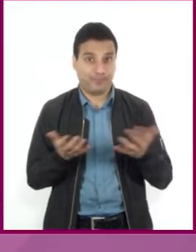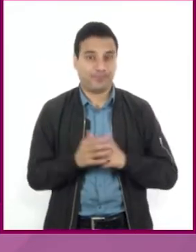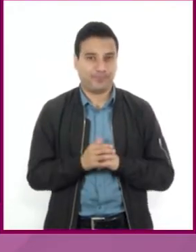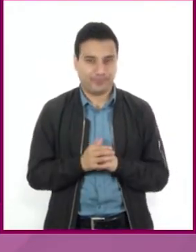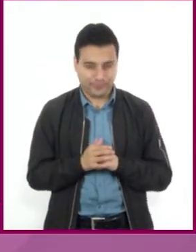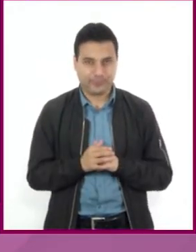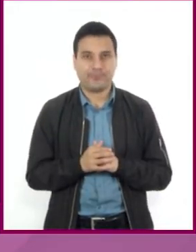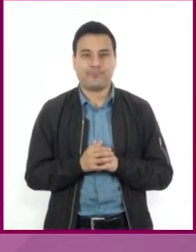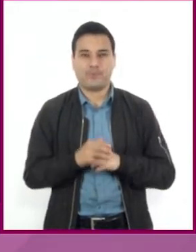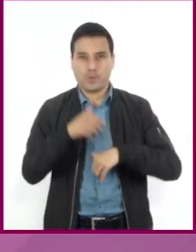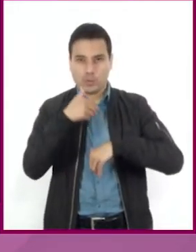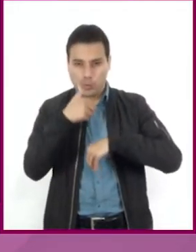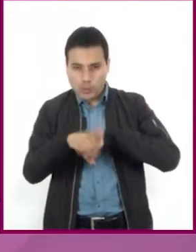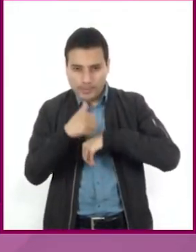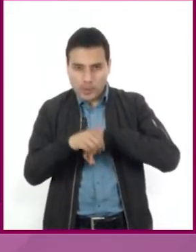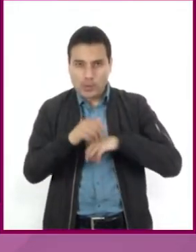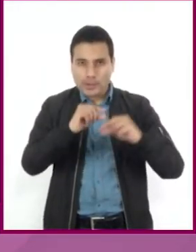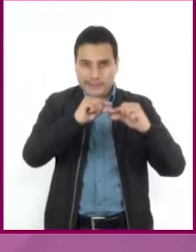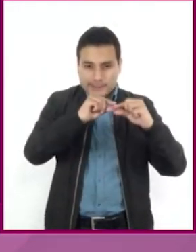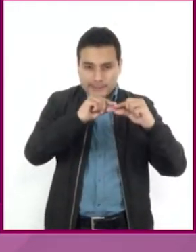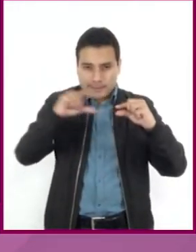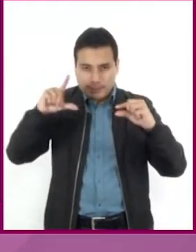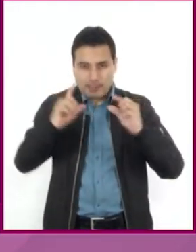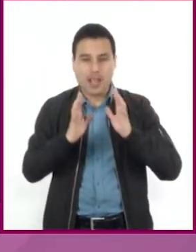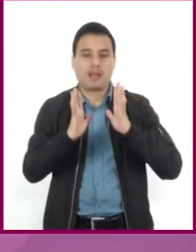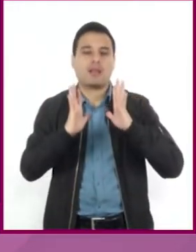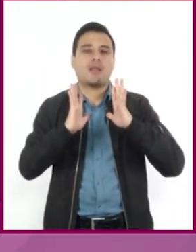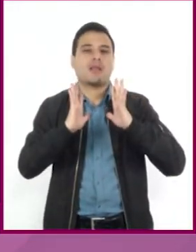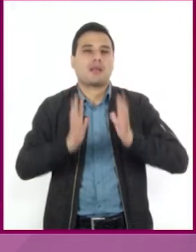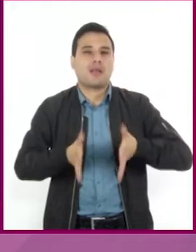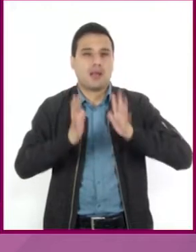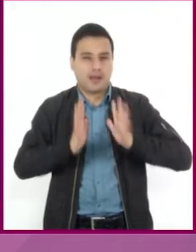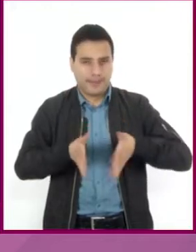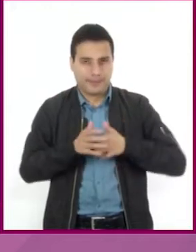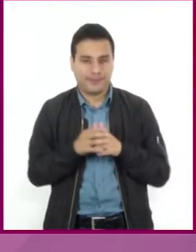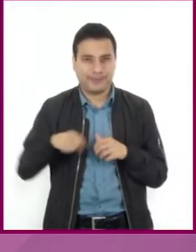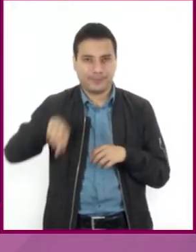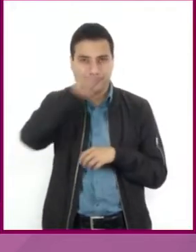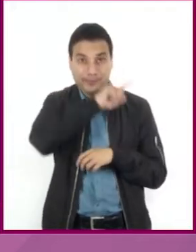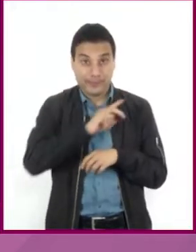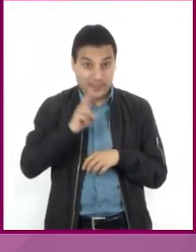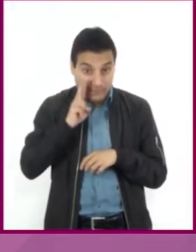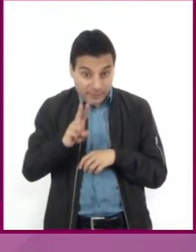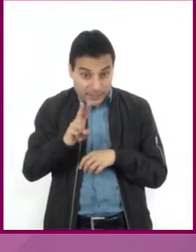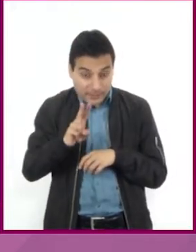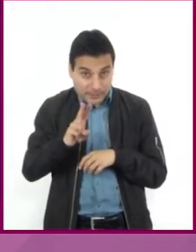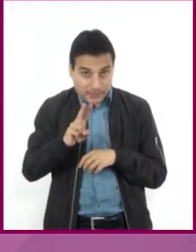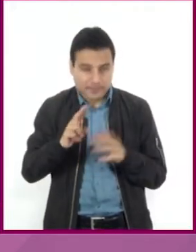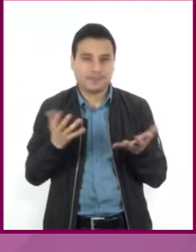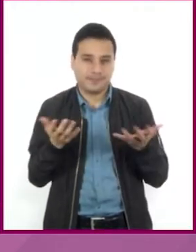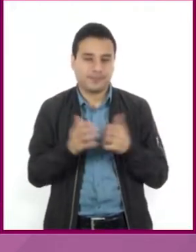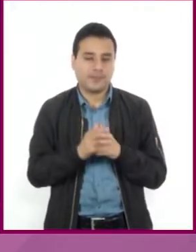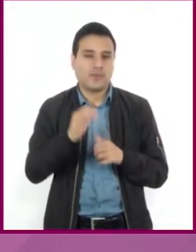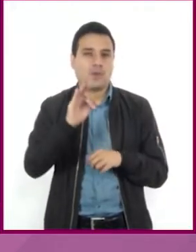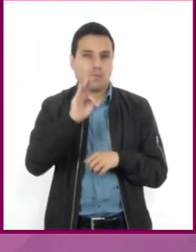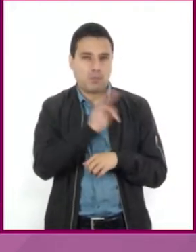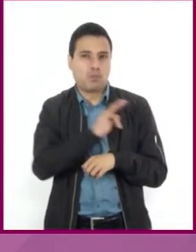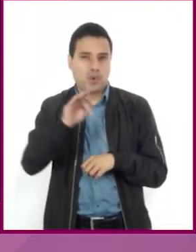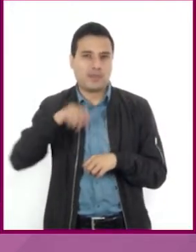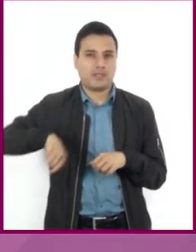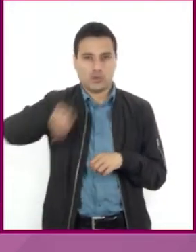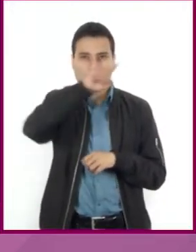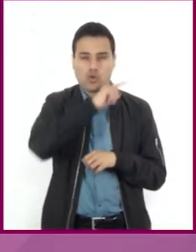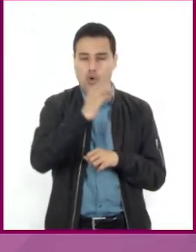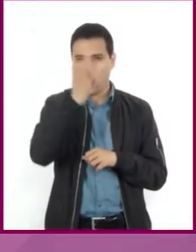proporcionalidad que hay entre las dimensiones de la representación a escala y las dimensiones reales, siempre se pueden